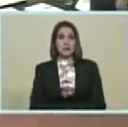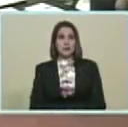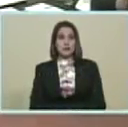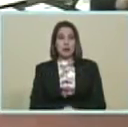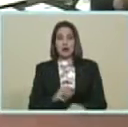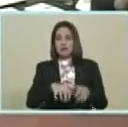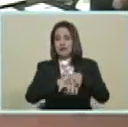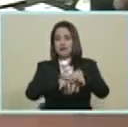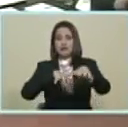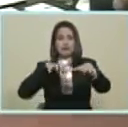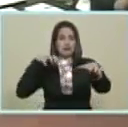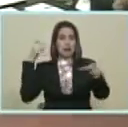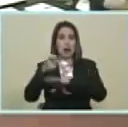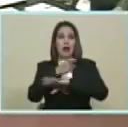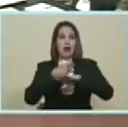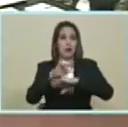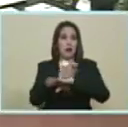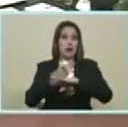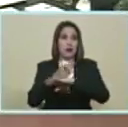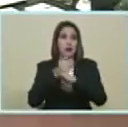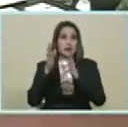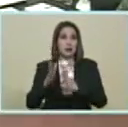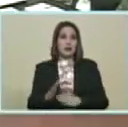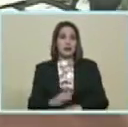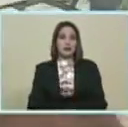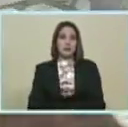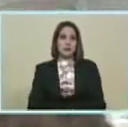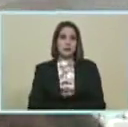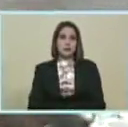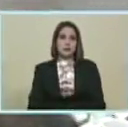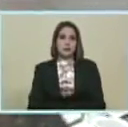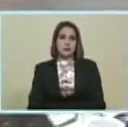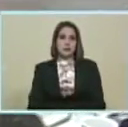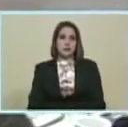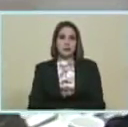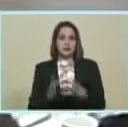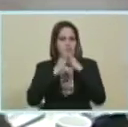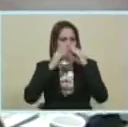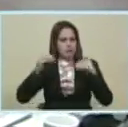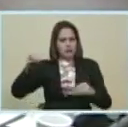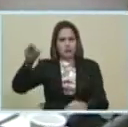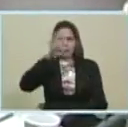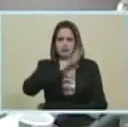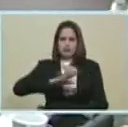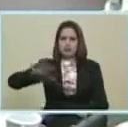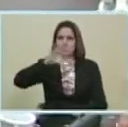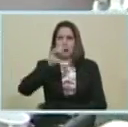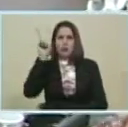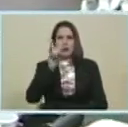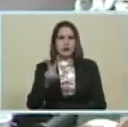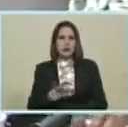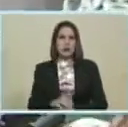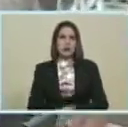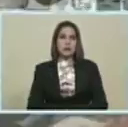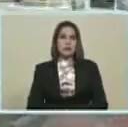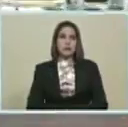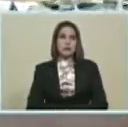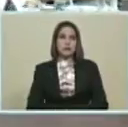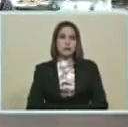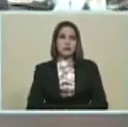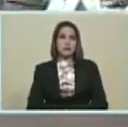gran mayoría... ...de las gobernaciones... ...a lo largo y ancho del país... ...15 de octubre...